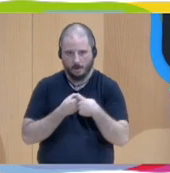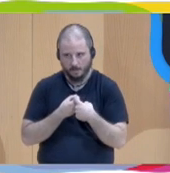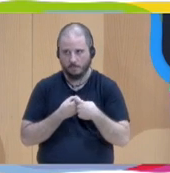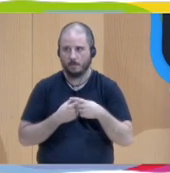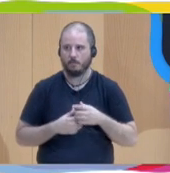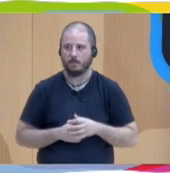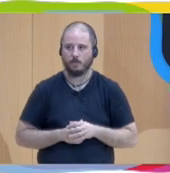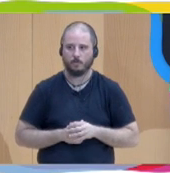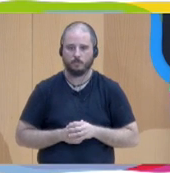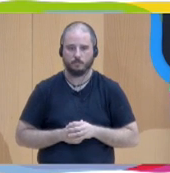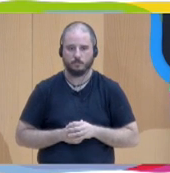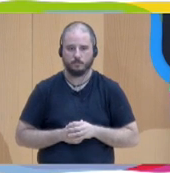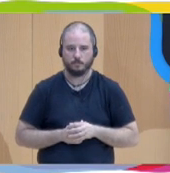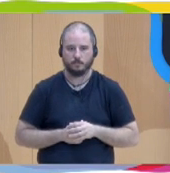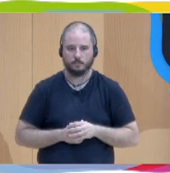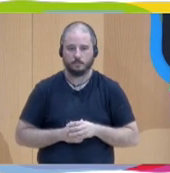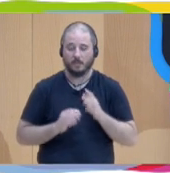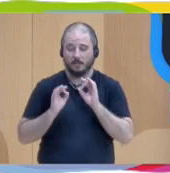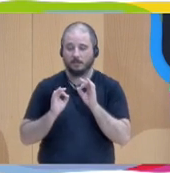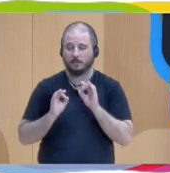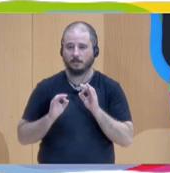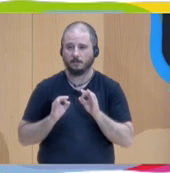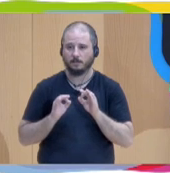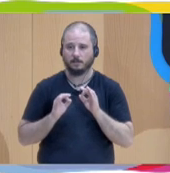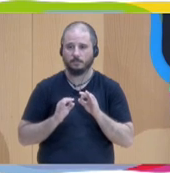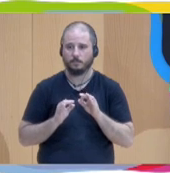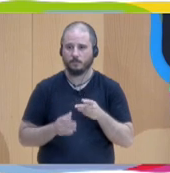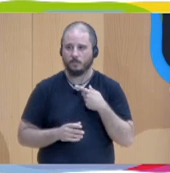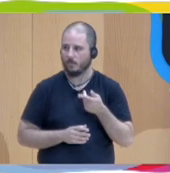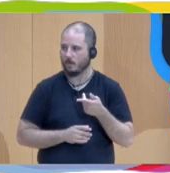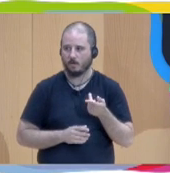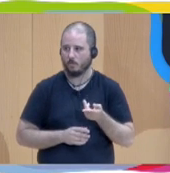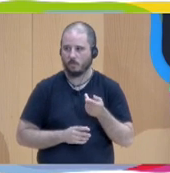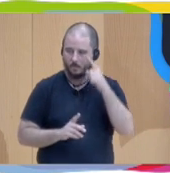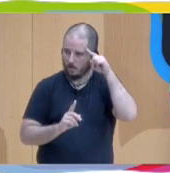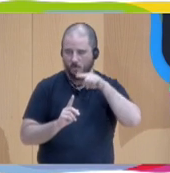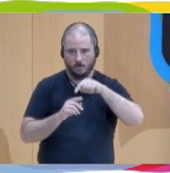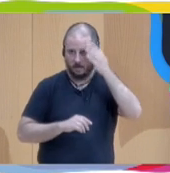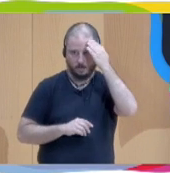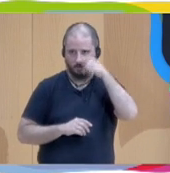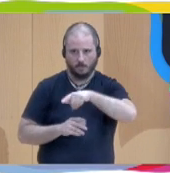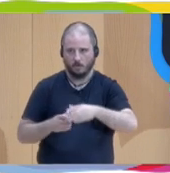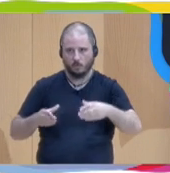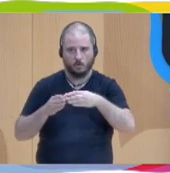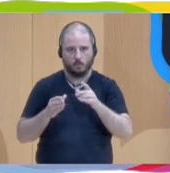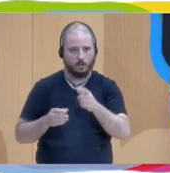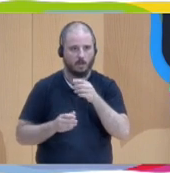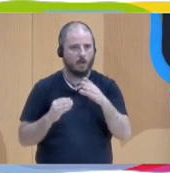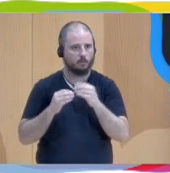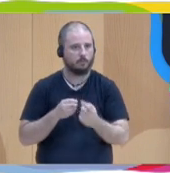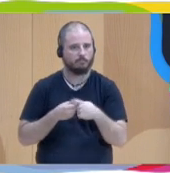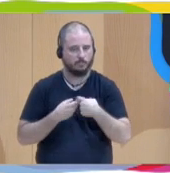proximidad, esto es uno de los más objetivos que la nuestra región desde muchos años